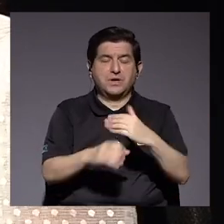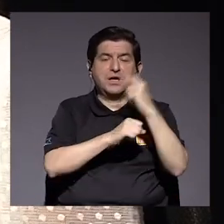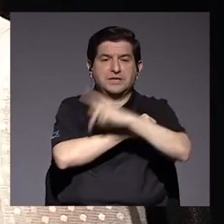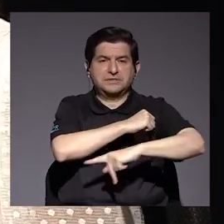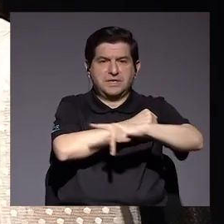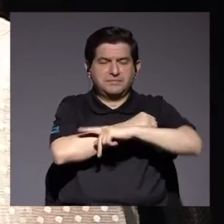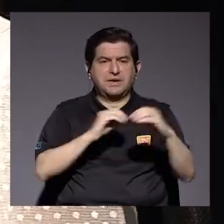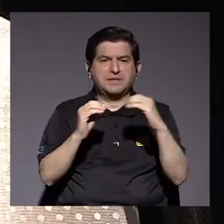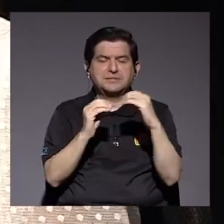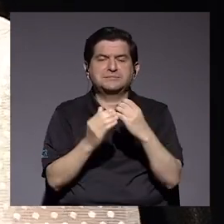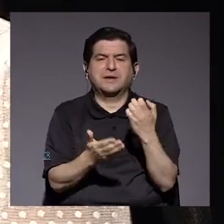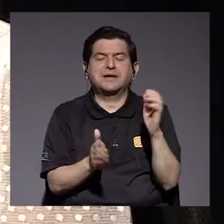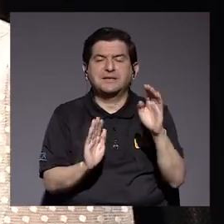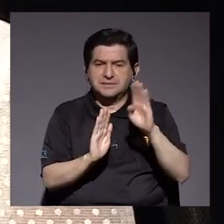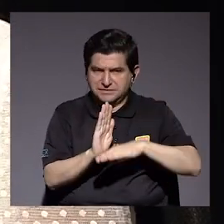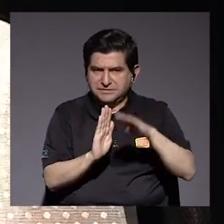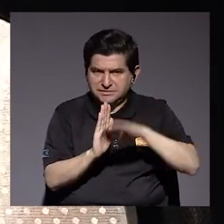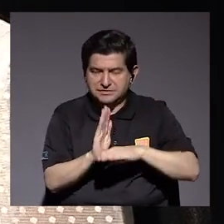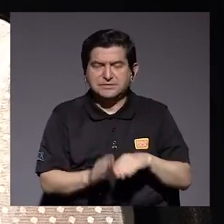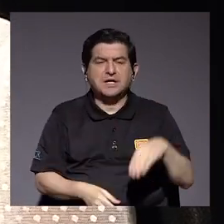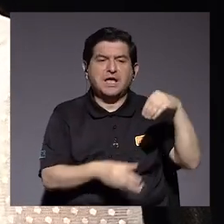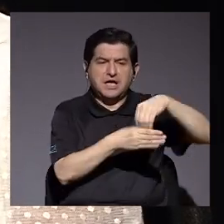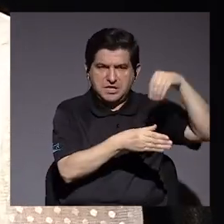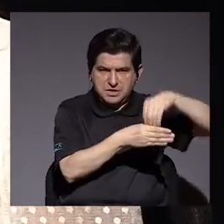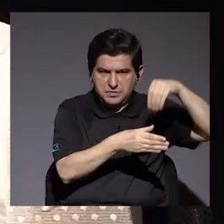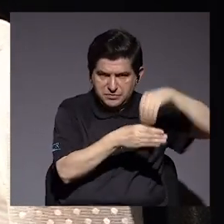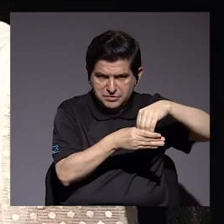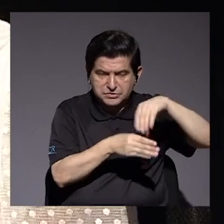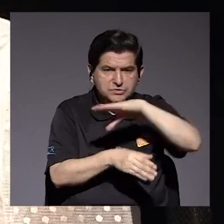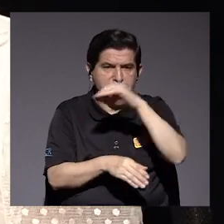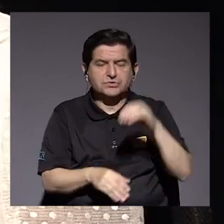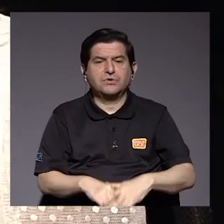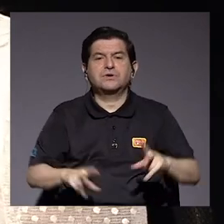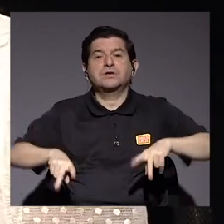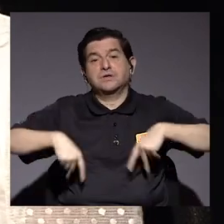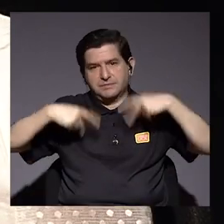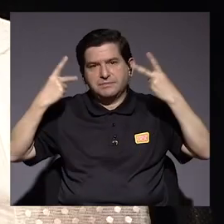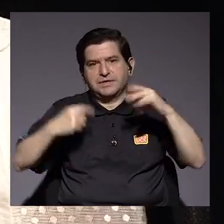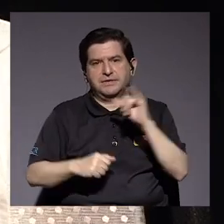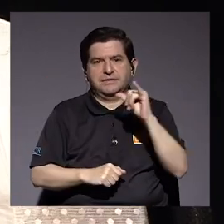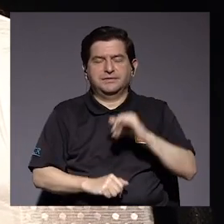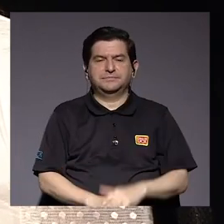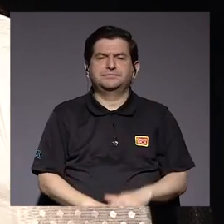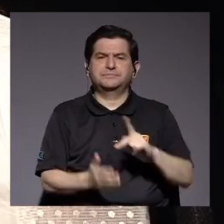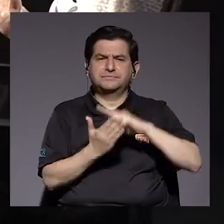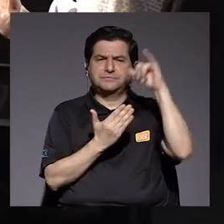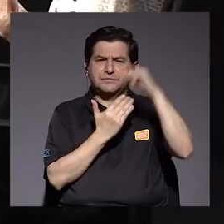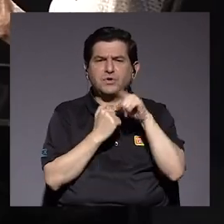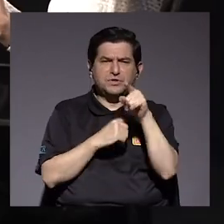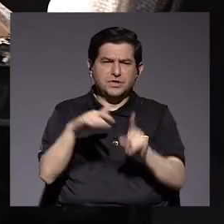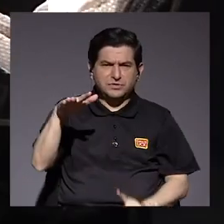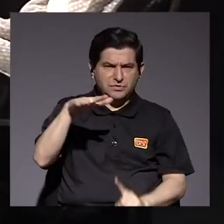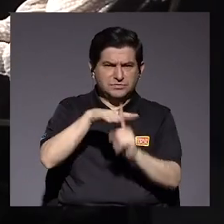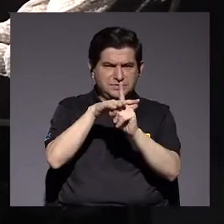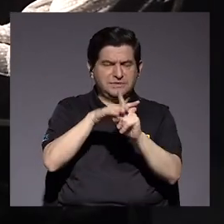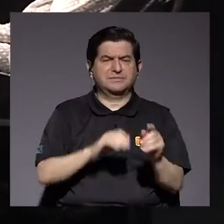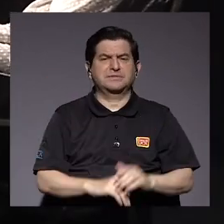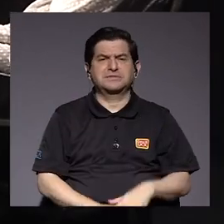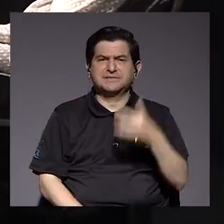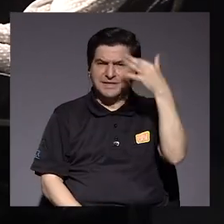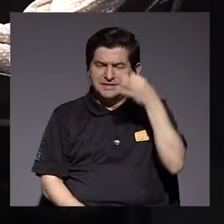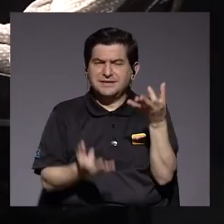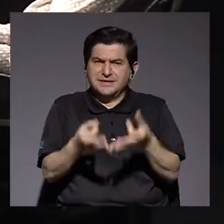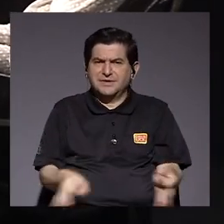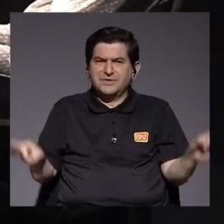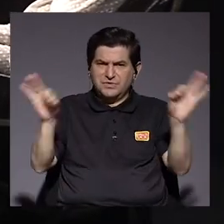y vamos a poder hacer nuestro país un país mucho más económico para invertir y para vivir. Hay algunos proyectos donde usted ha